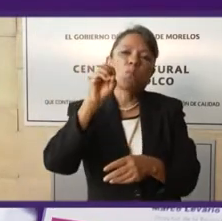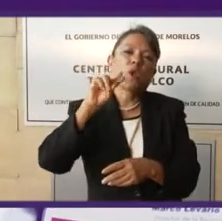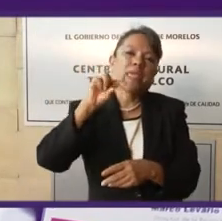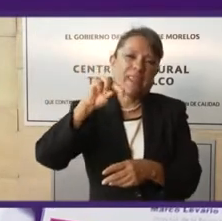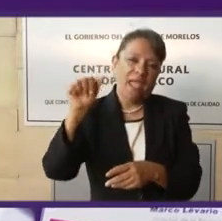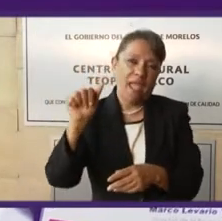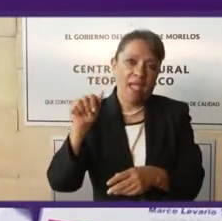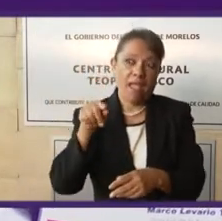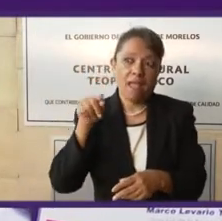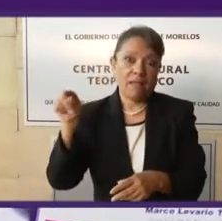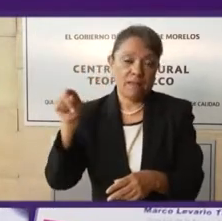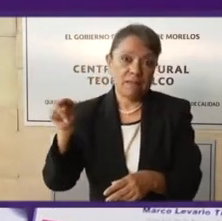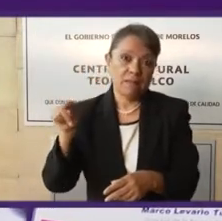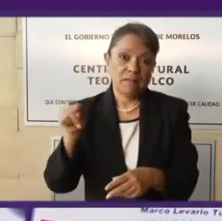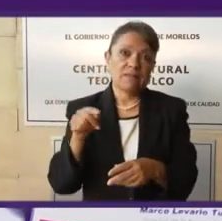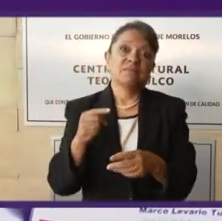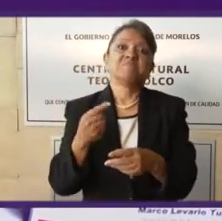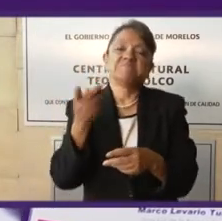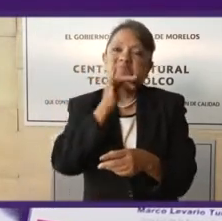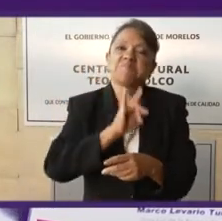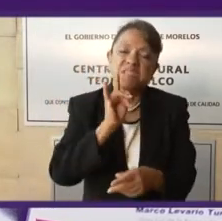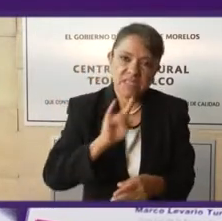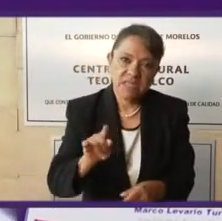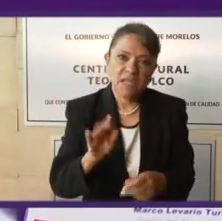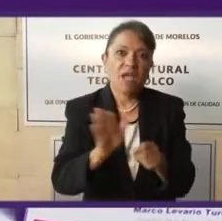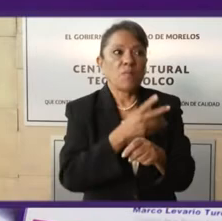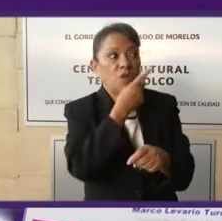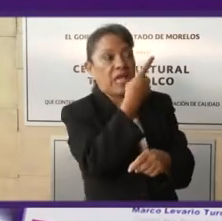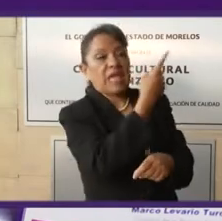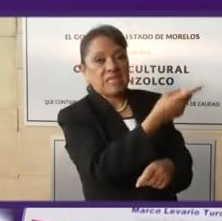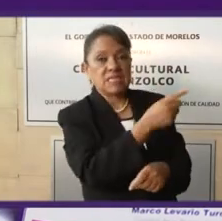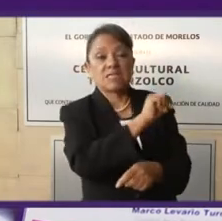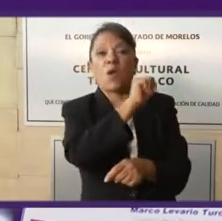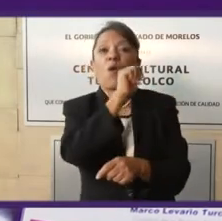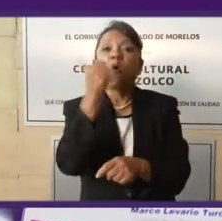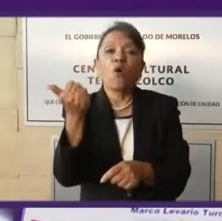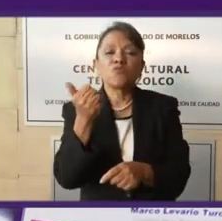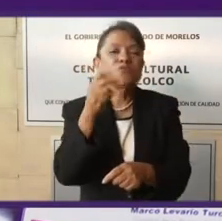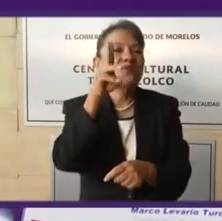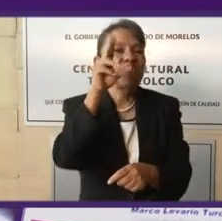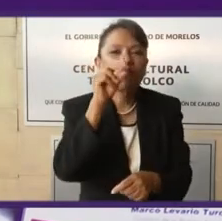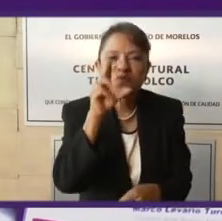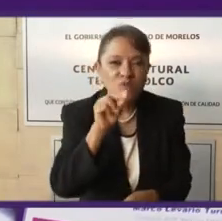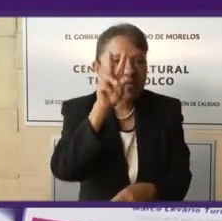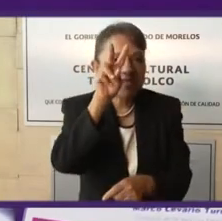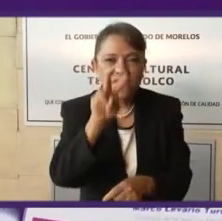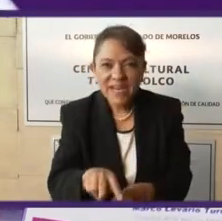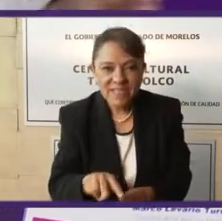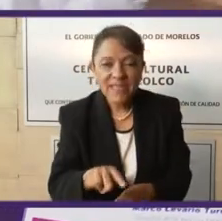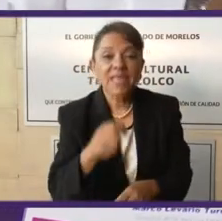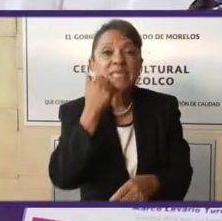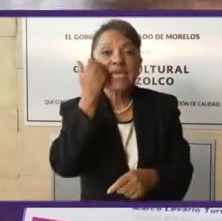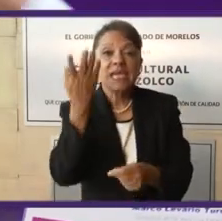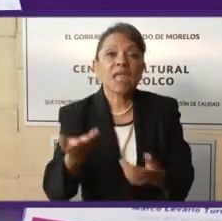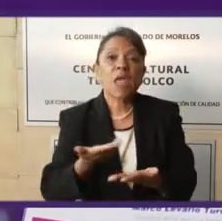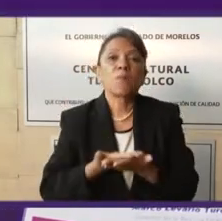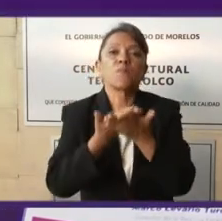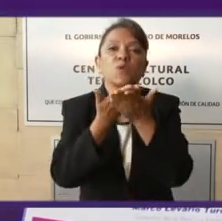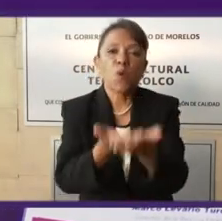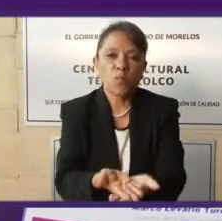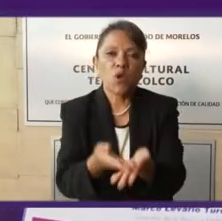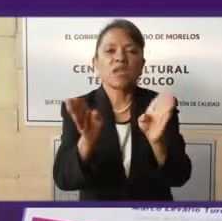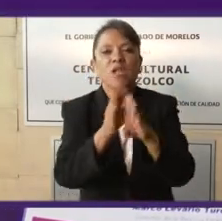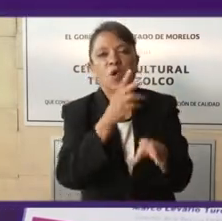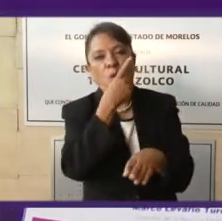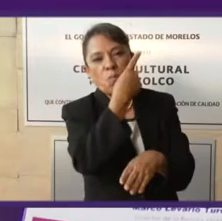propone un cambio de régimen. No, doctor, no, amigas y amigos. Es el que se propone, como lo retrataba